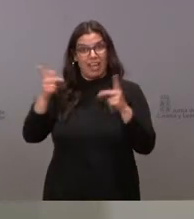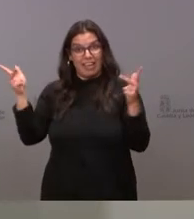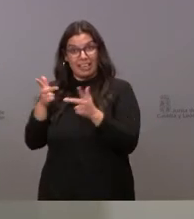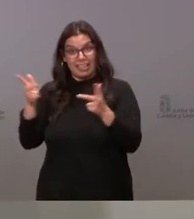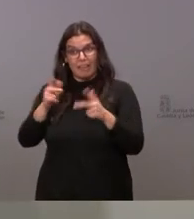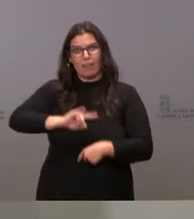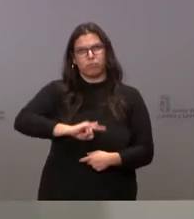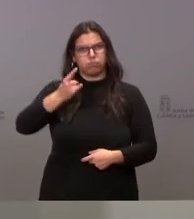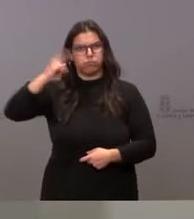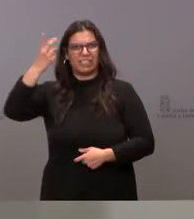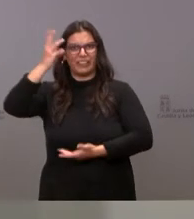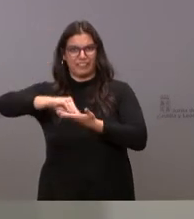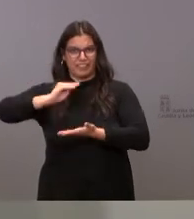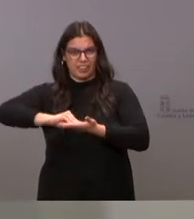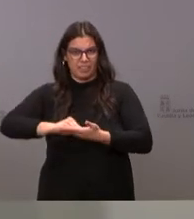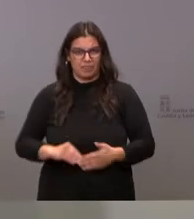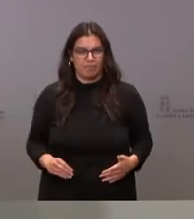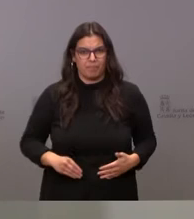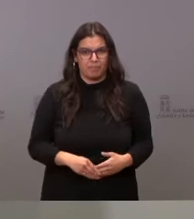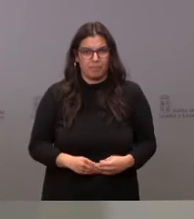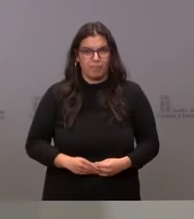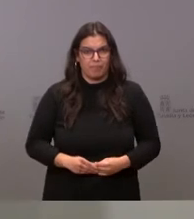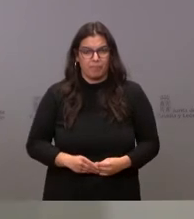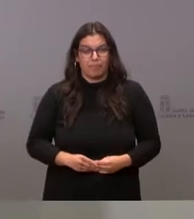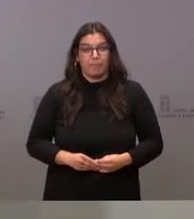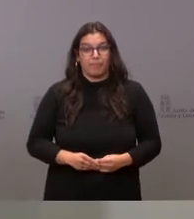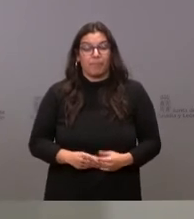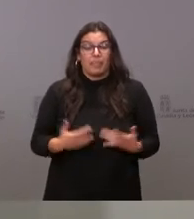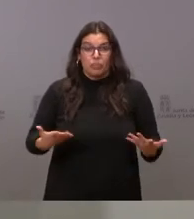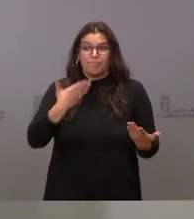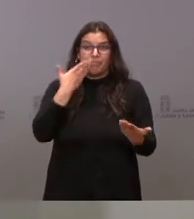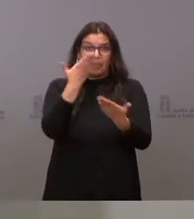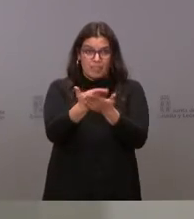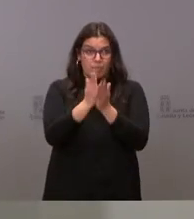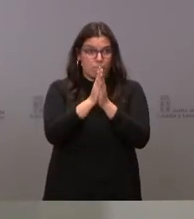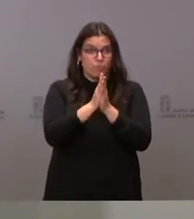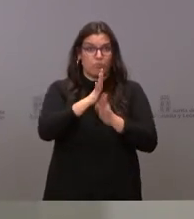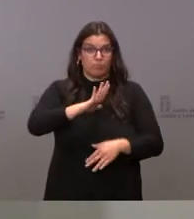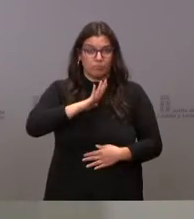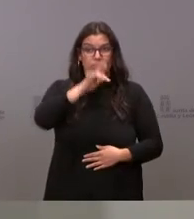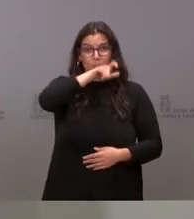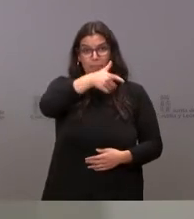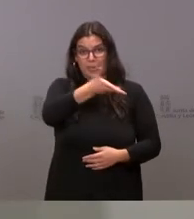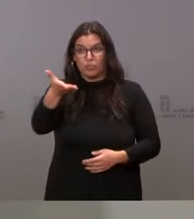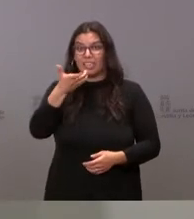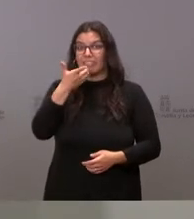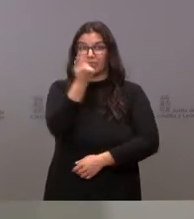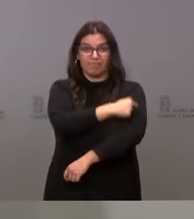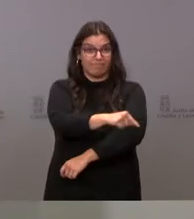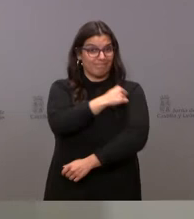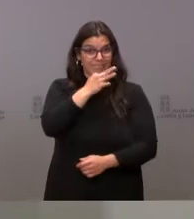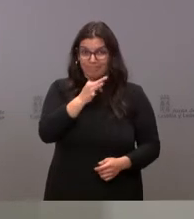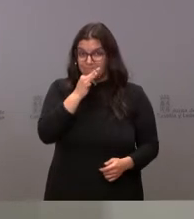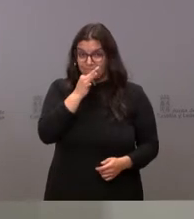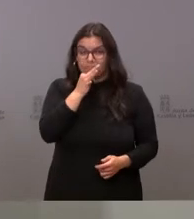población no vacunada. Llamamos, por tanto, a nuestros ciudadanos, a los que aún no se